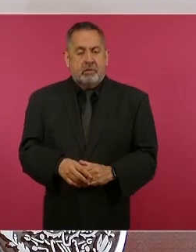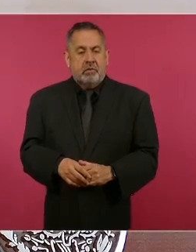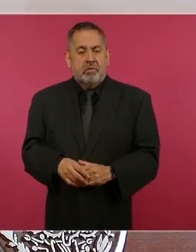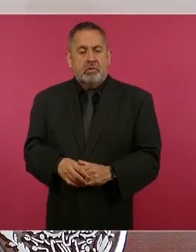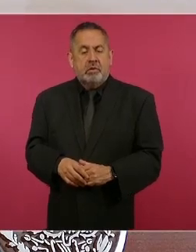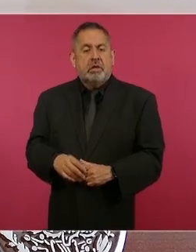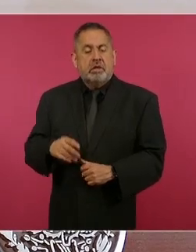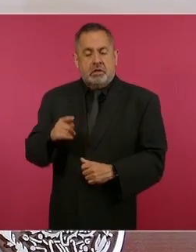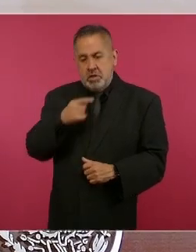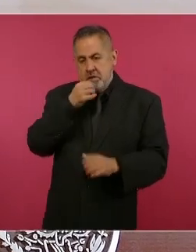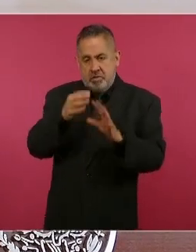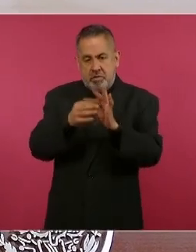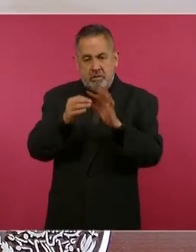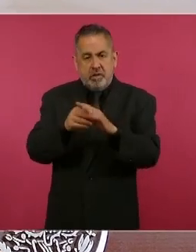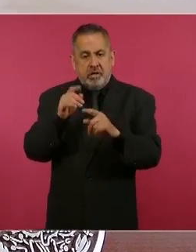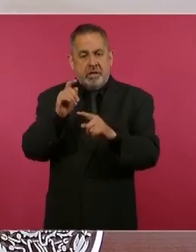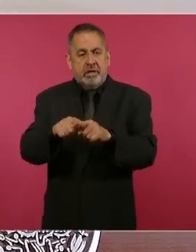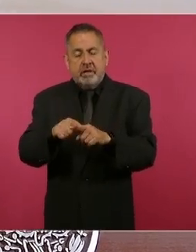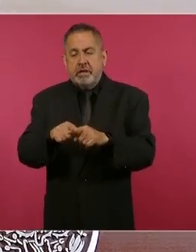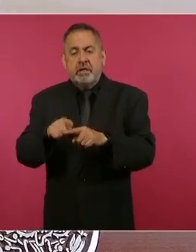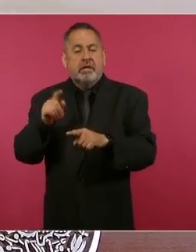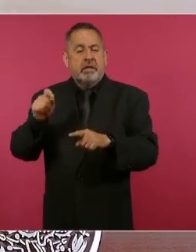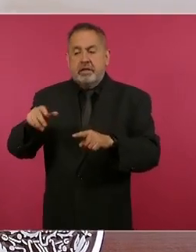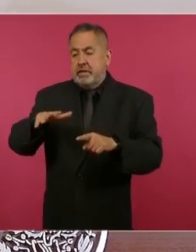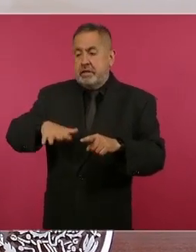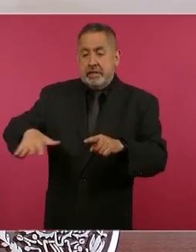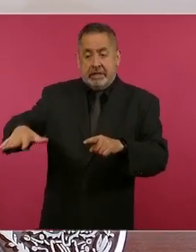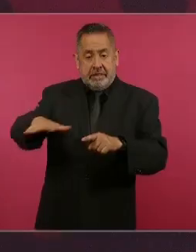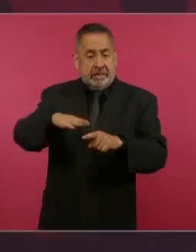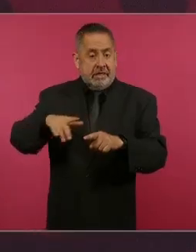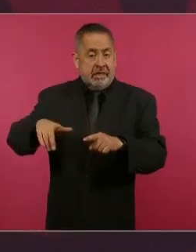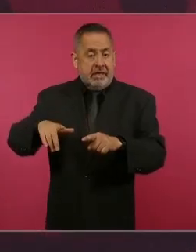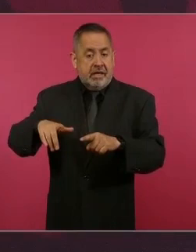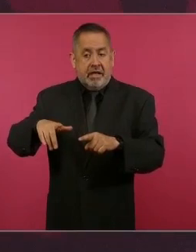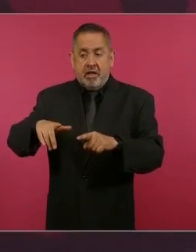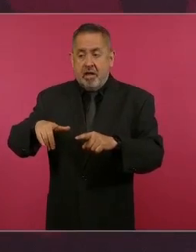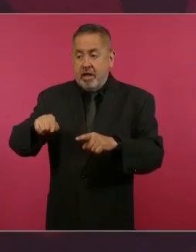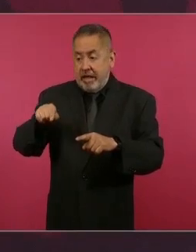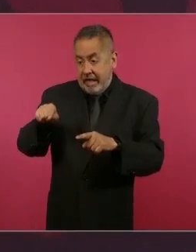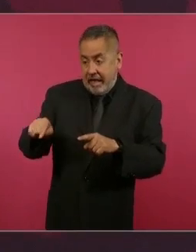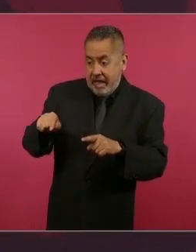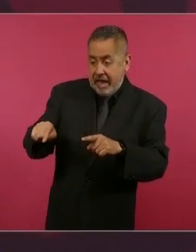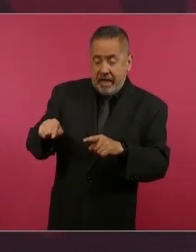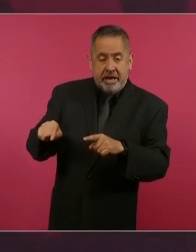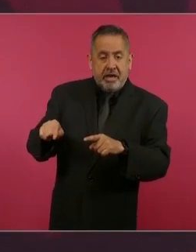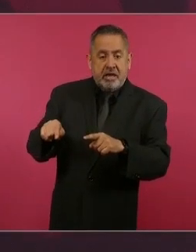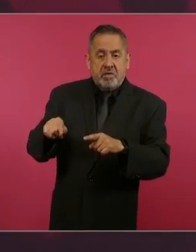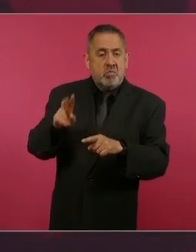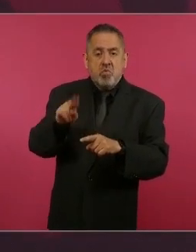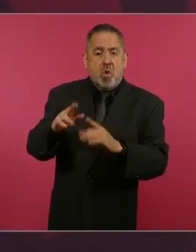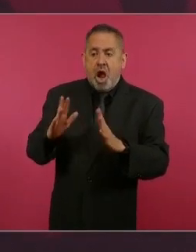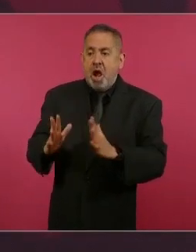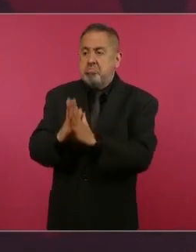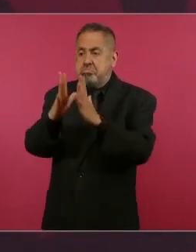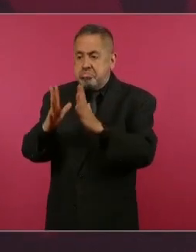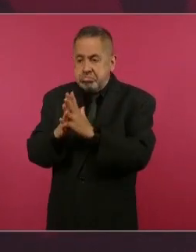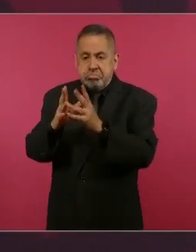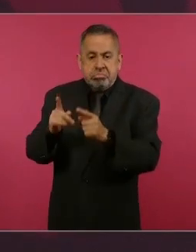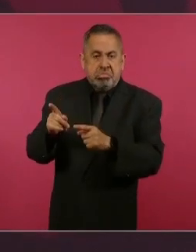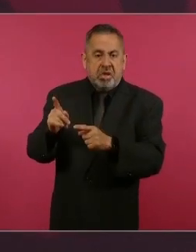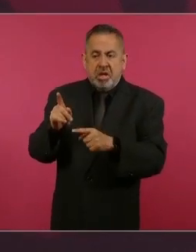participación, donde nunca ha echado